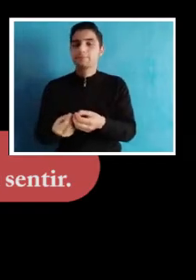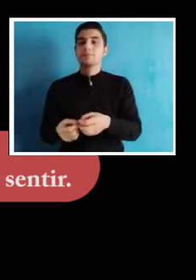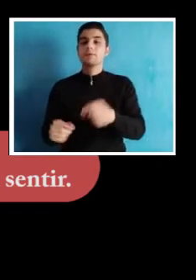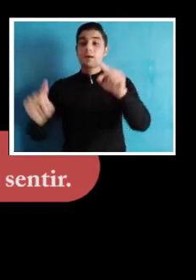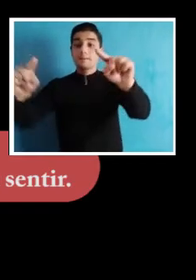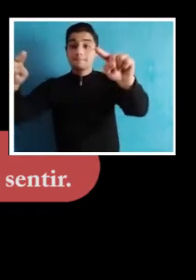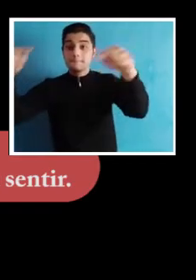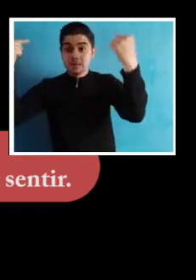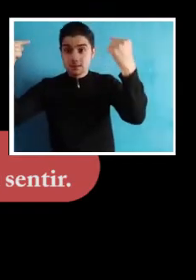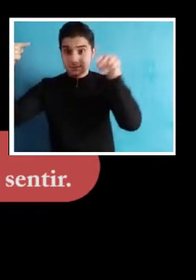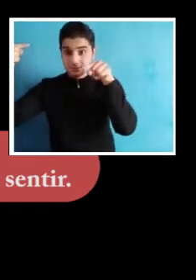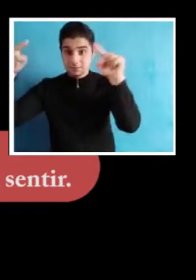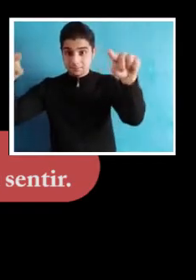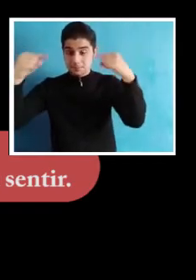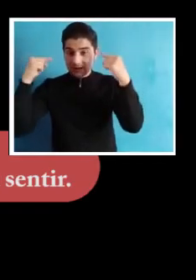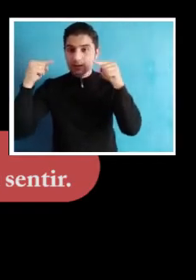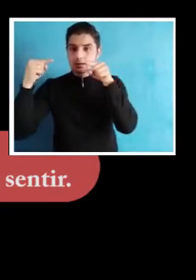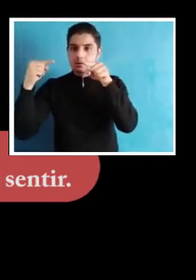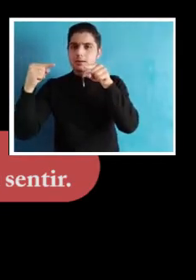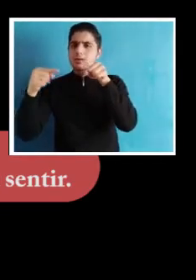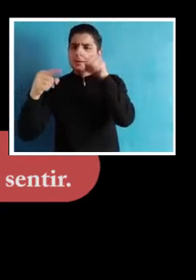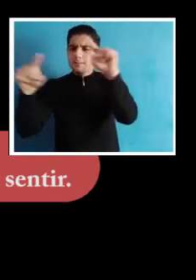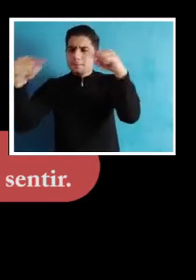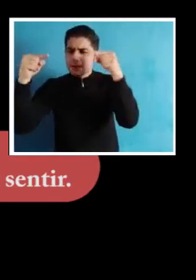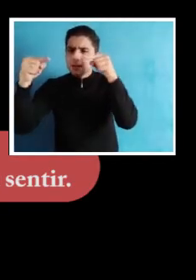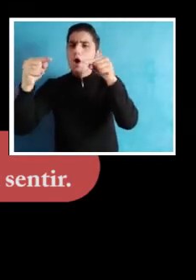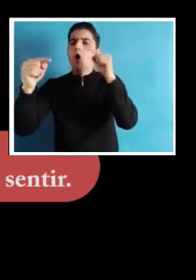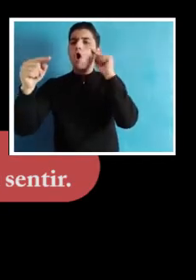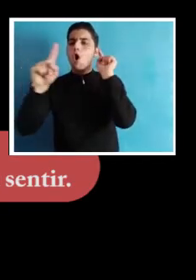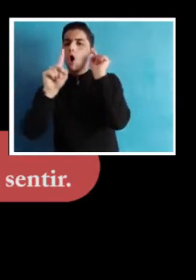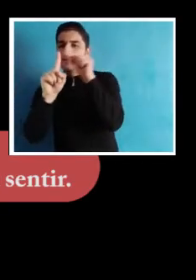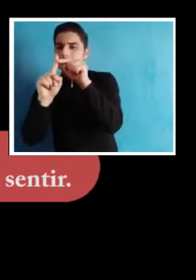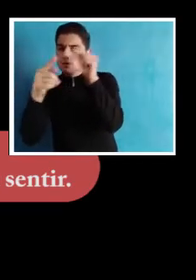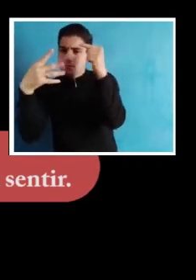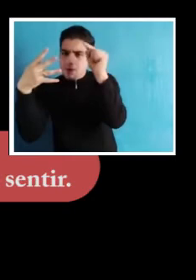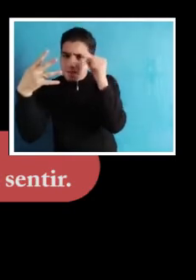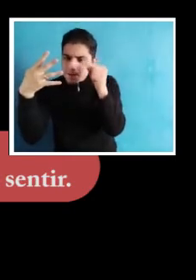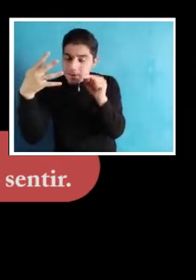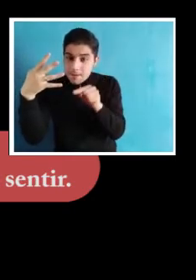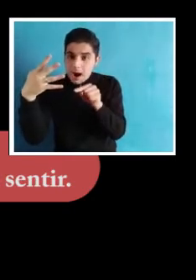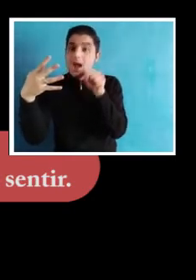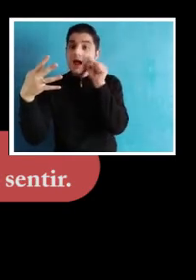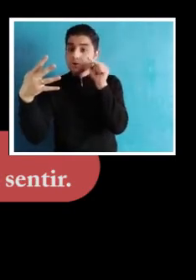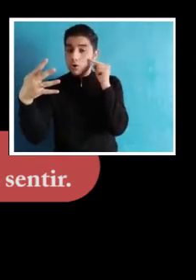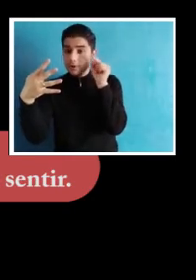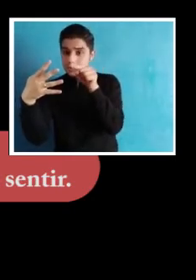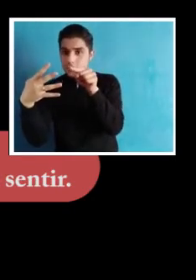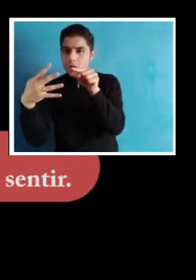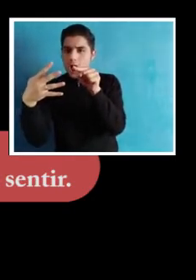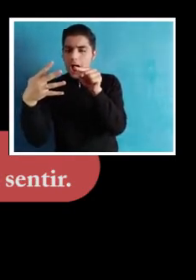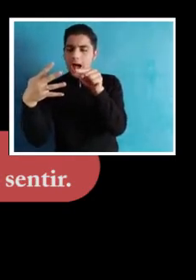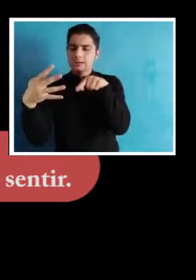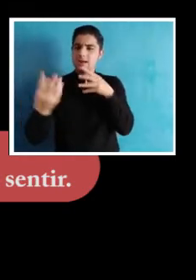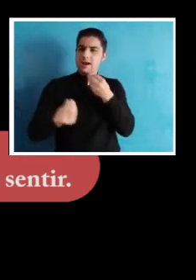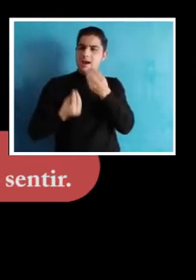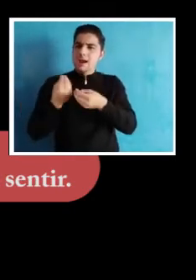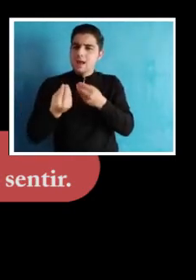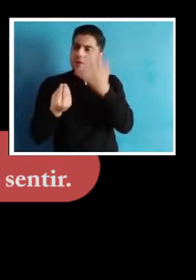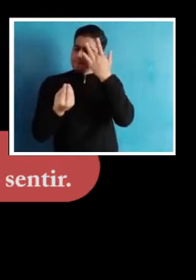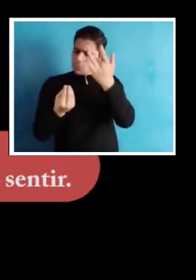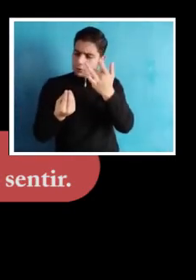unas metas y a cada meta ponerles unos objetivos y a esos objetivos unos propósitos que deben ser,